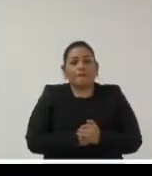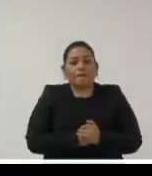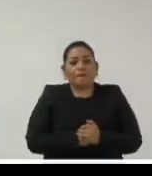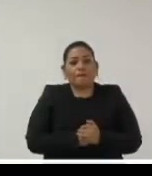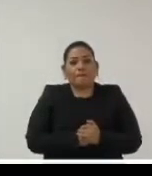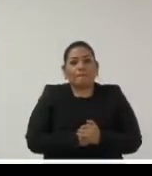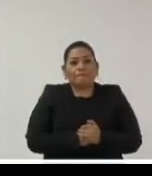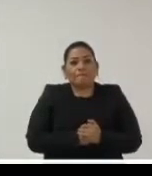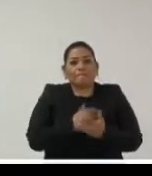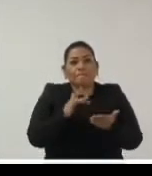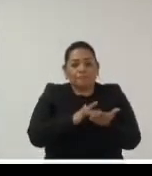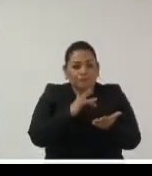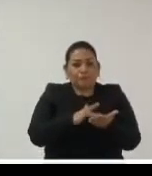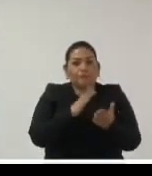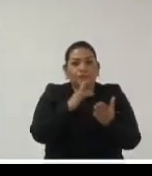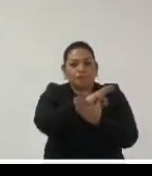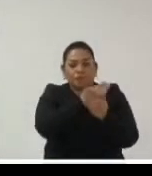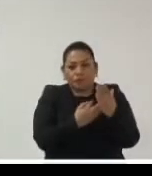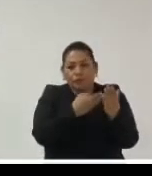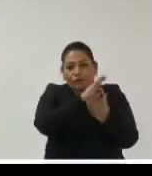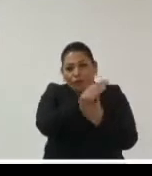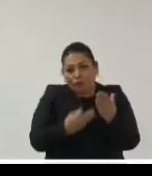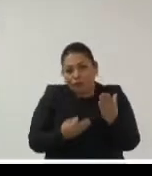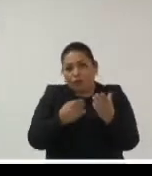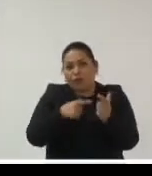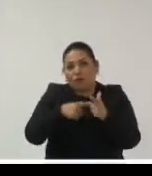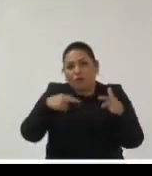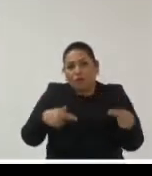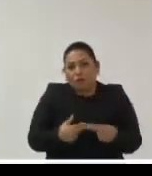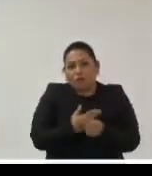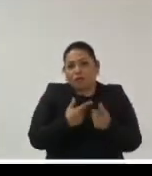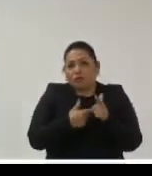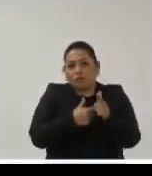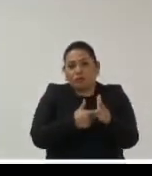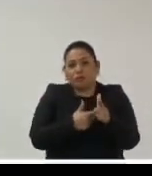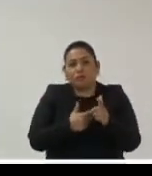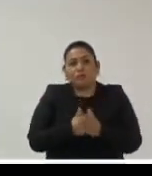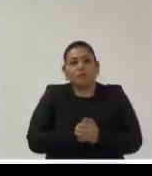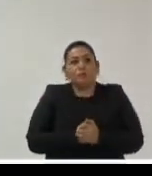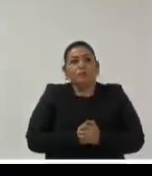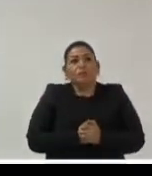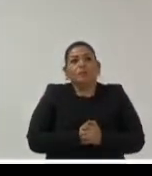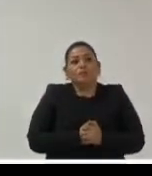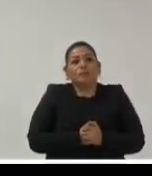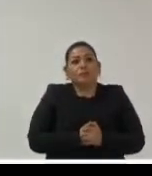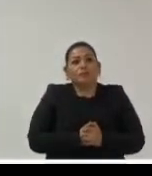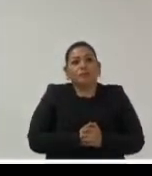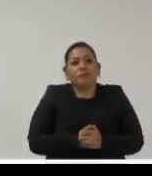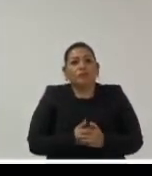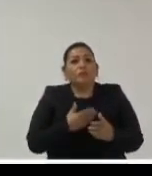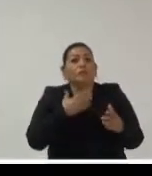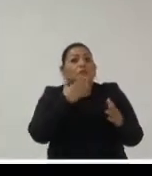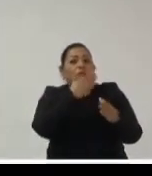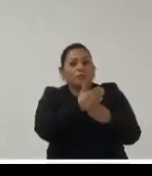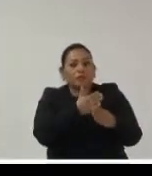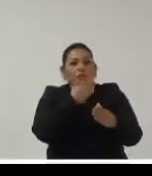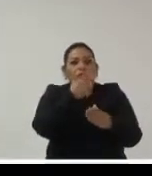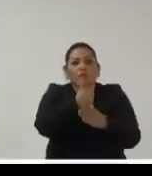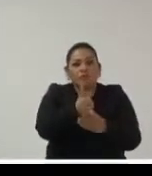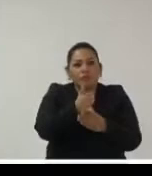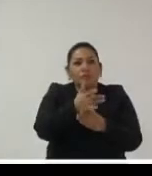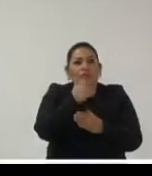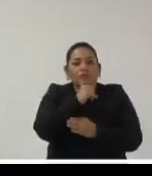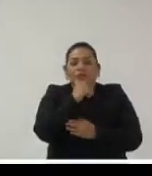electrónicos en formatos en sus formatos nativos de manera permanente lo que nos lleva a que periódicamente y de manera